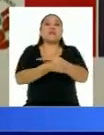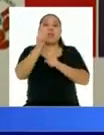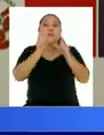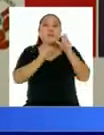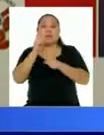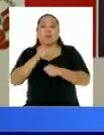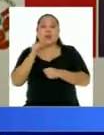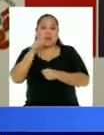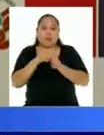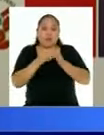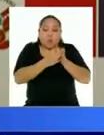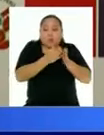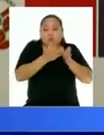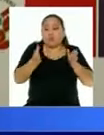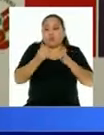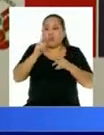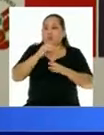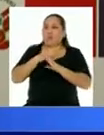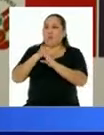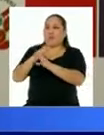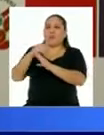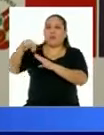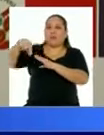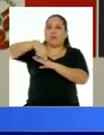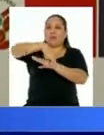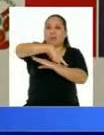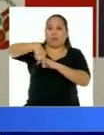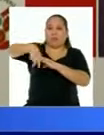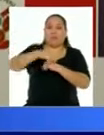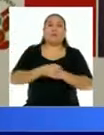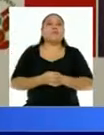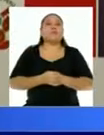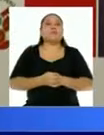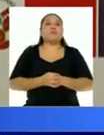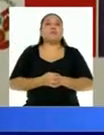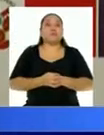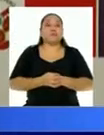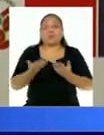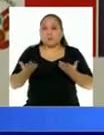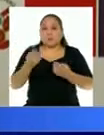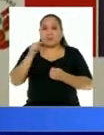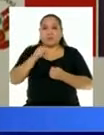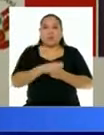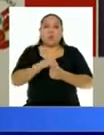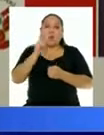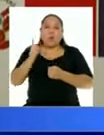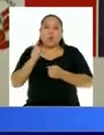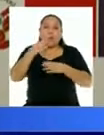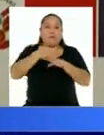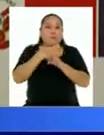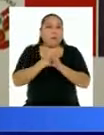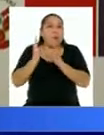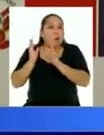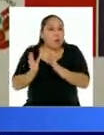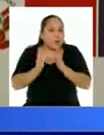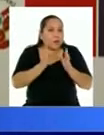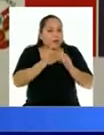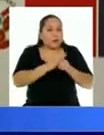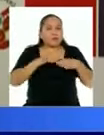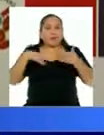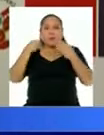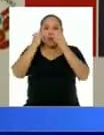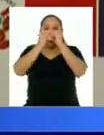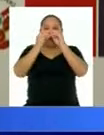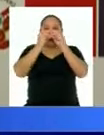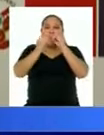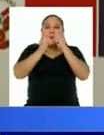manera estas ampliaciones deben obstaculizar el tránsito peatonal. Entonces, de una forma ordenada, vamos a poder activar